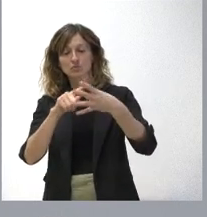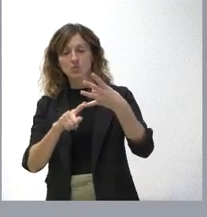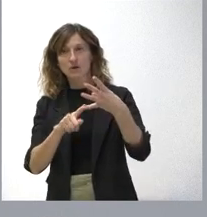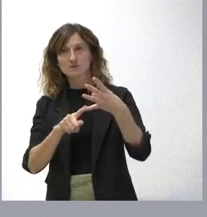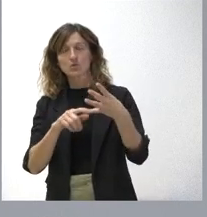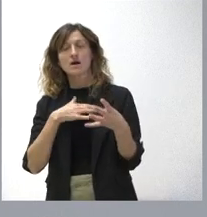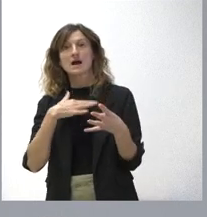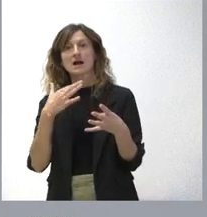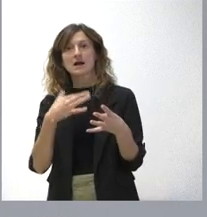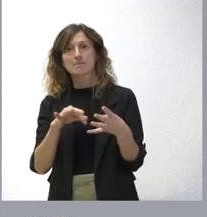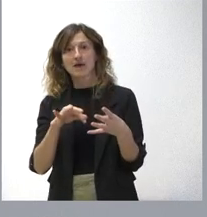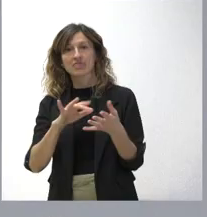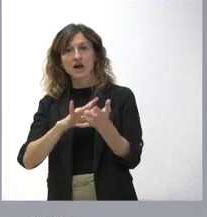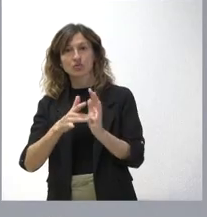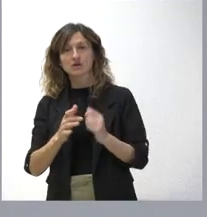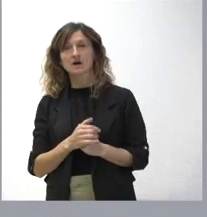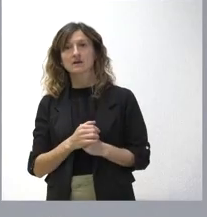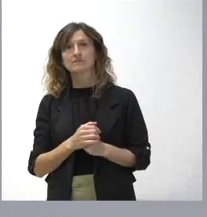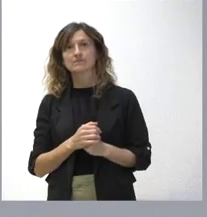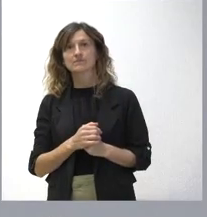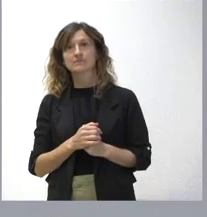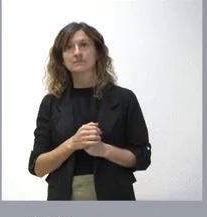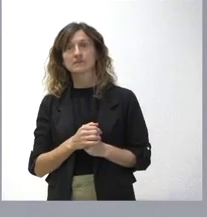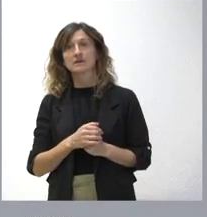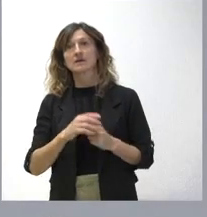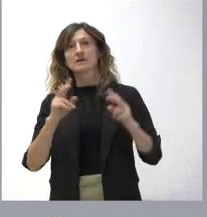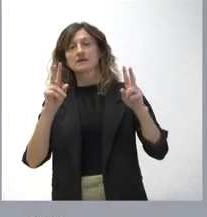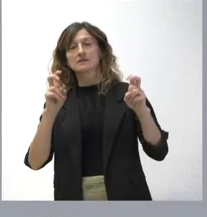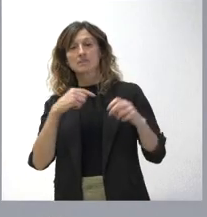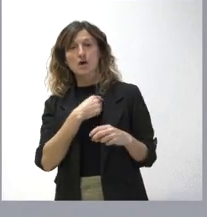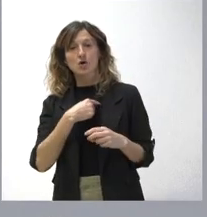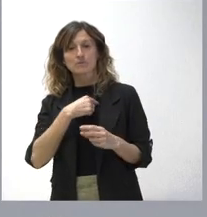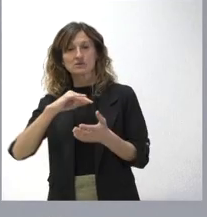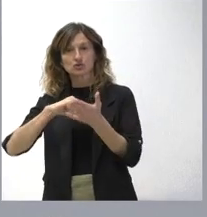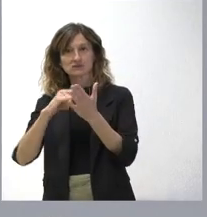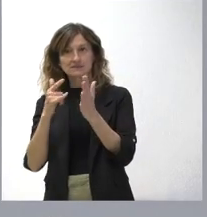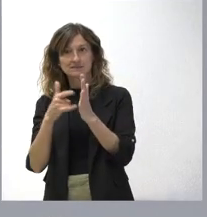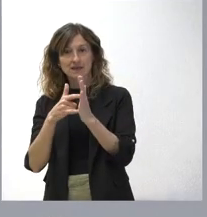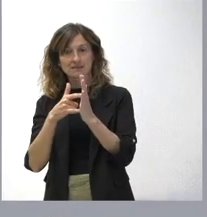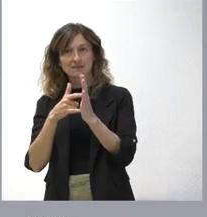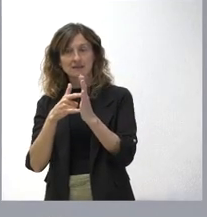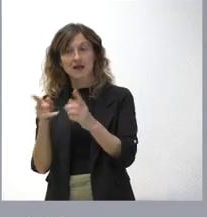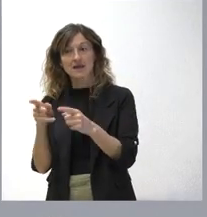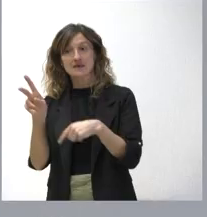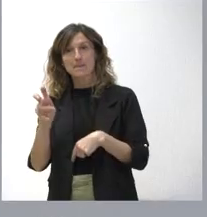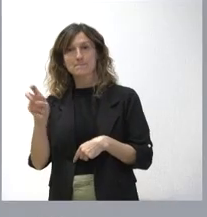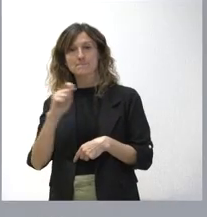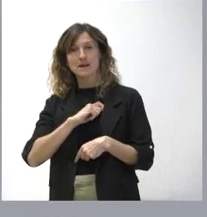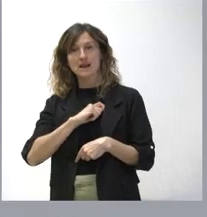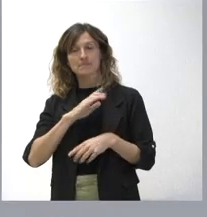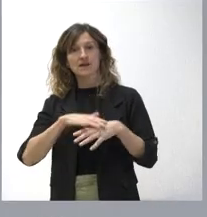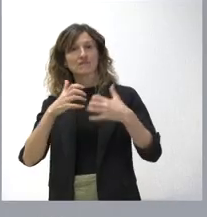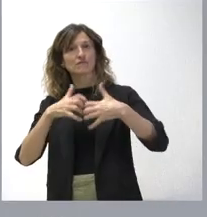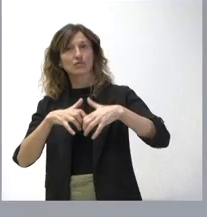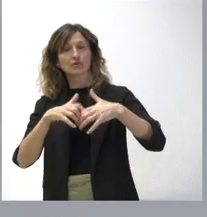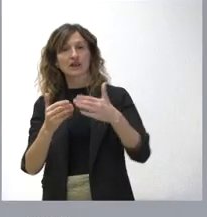capaces de llegar a agotarlos. Y, por lo tanto, respecto a la comisión técnica, que realmente es la que nos sirve para funcionar